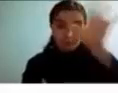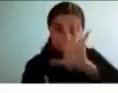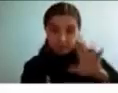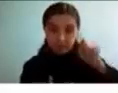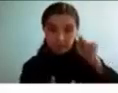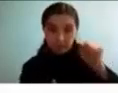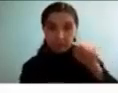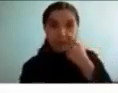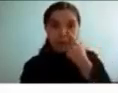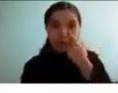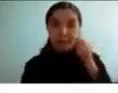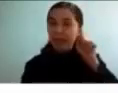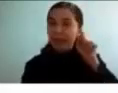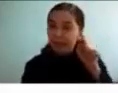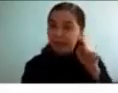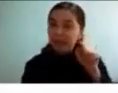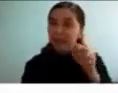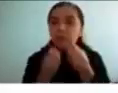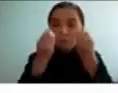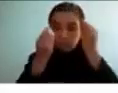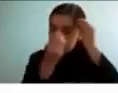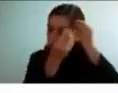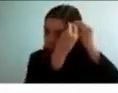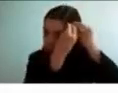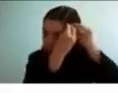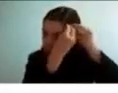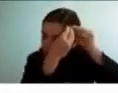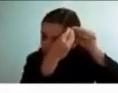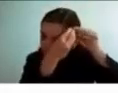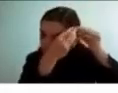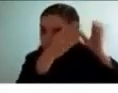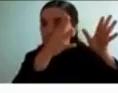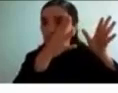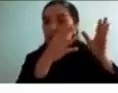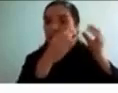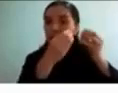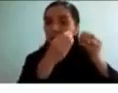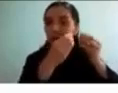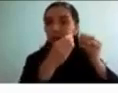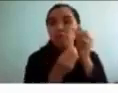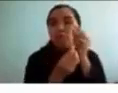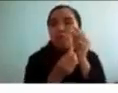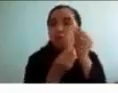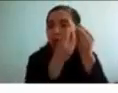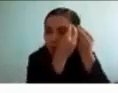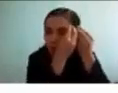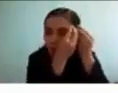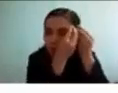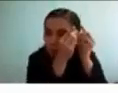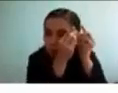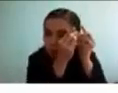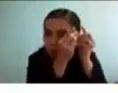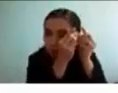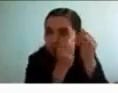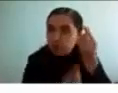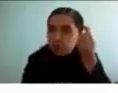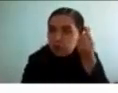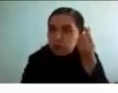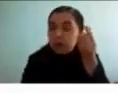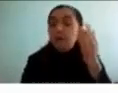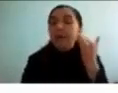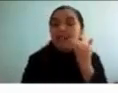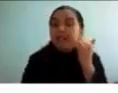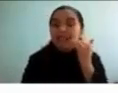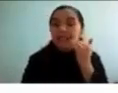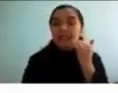habría una menor liberación de dopamina hasta el refuerzo final lo que implicaría que estos niños no son capaces de generar por